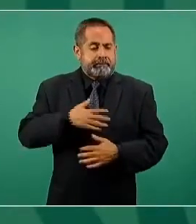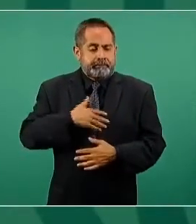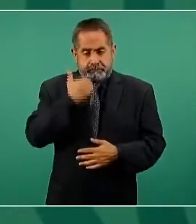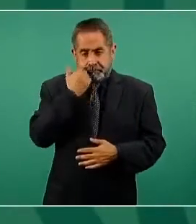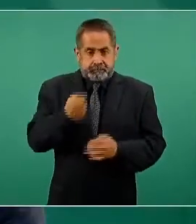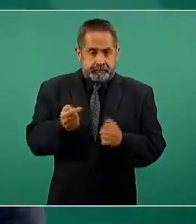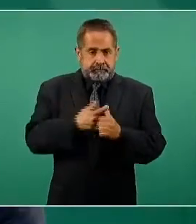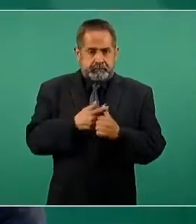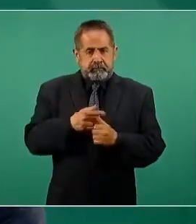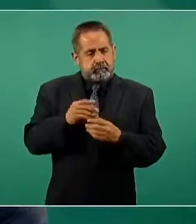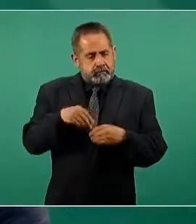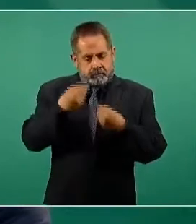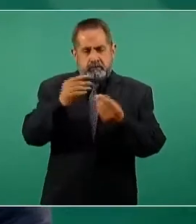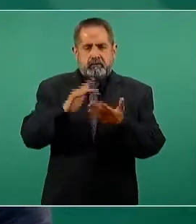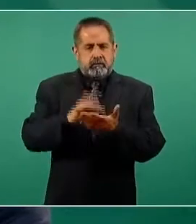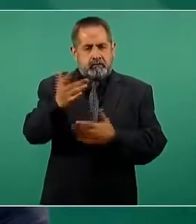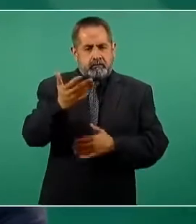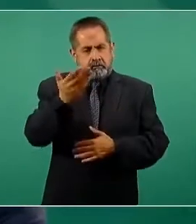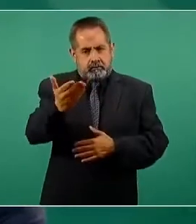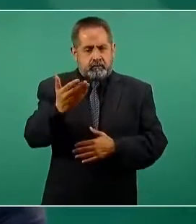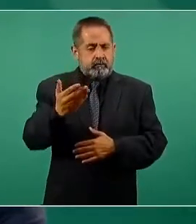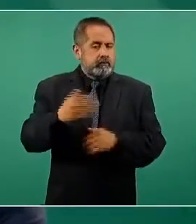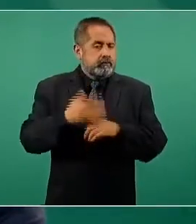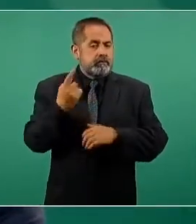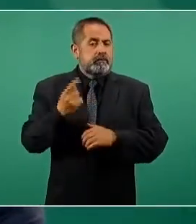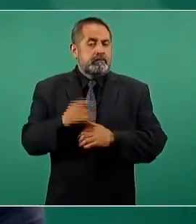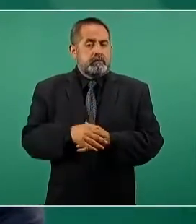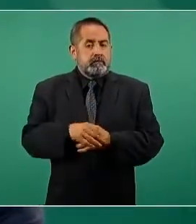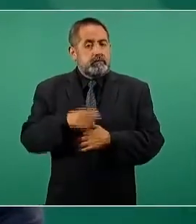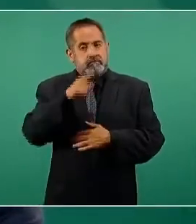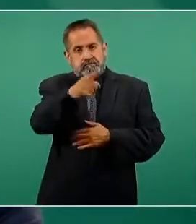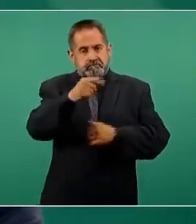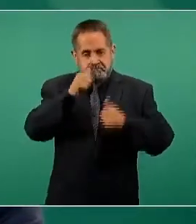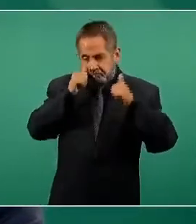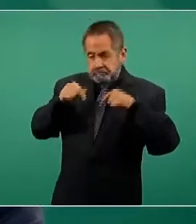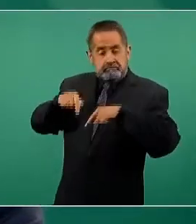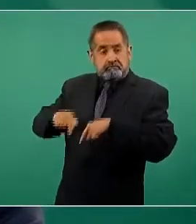primero pues agradecerle porque tiene interés